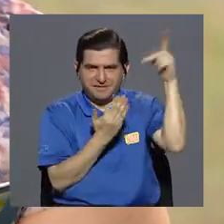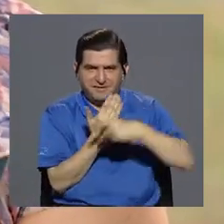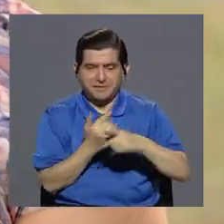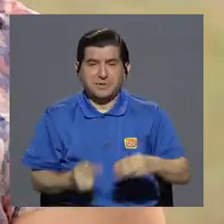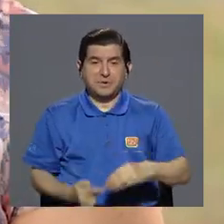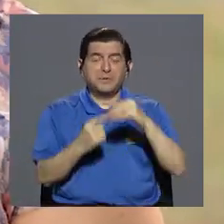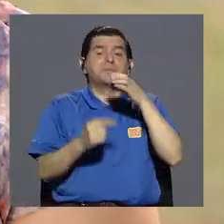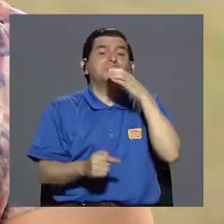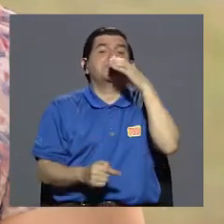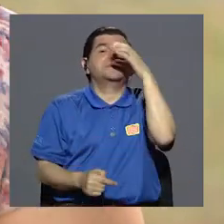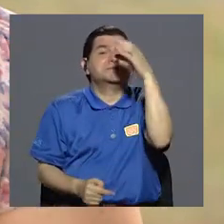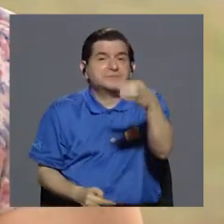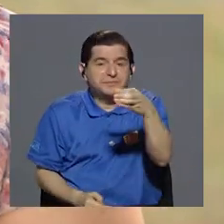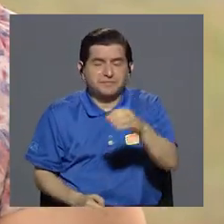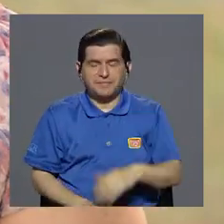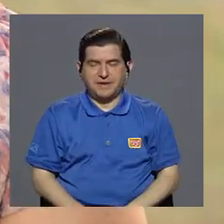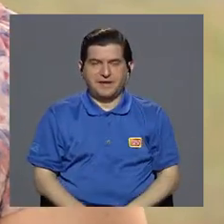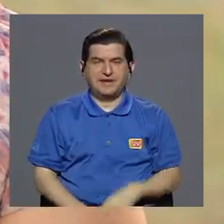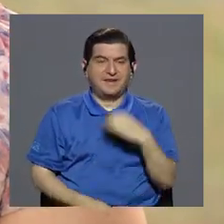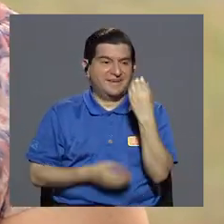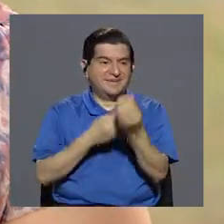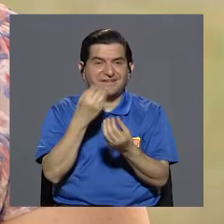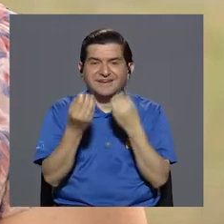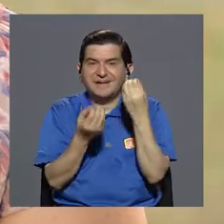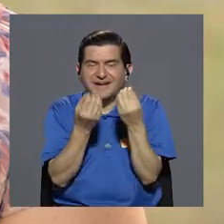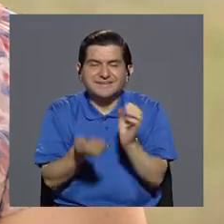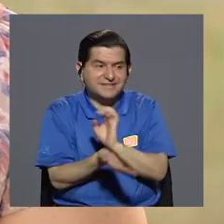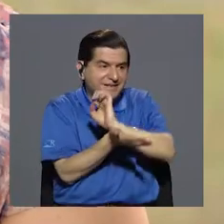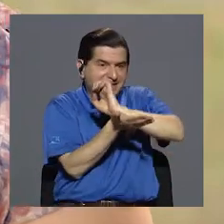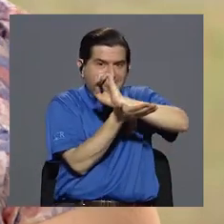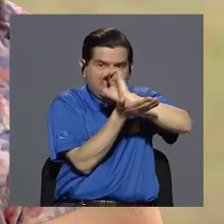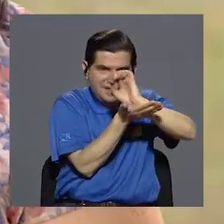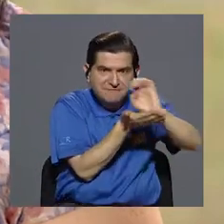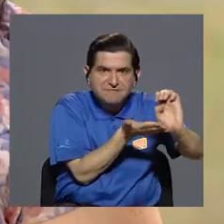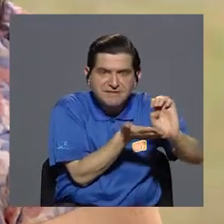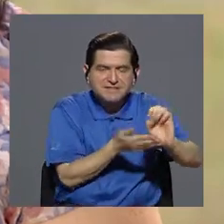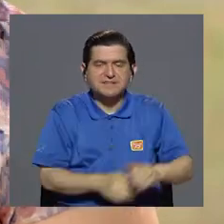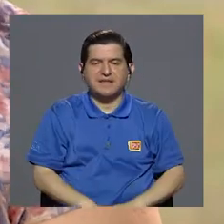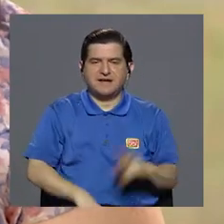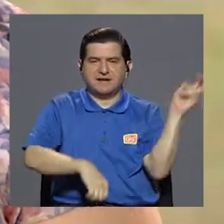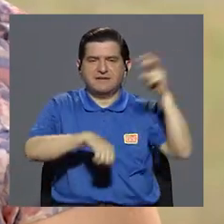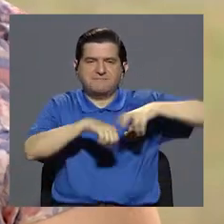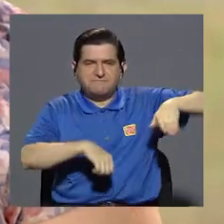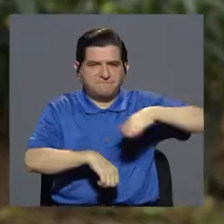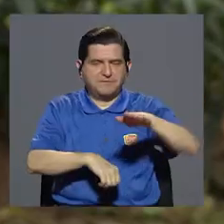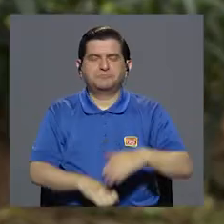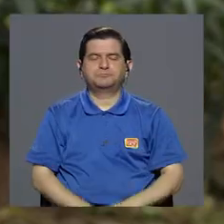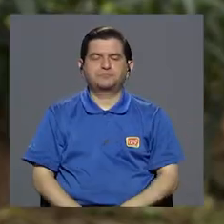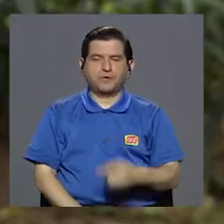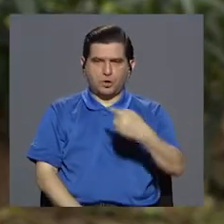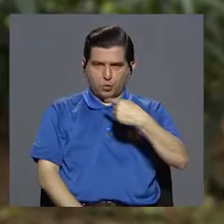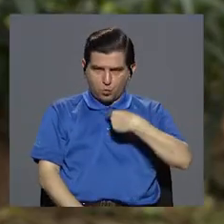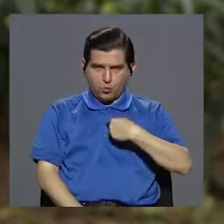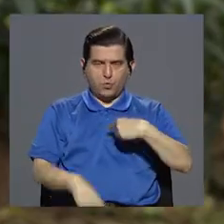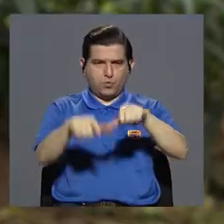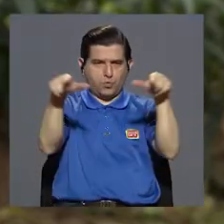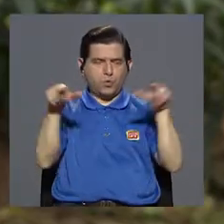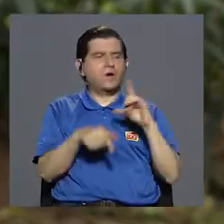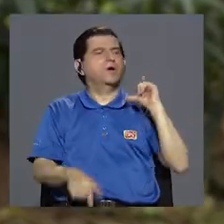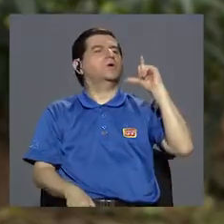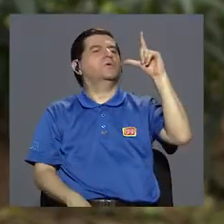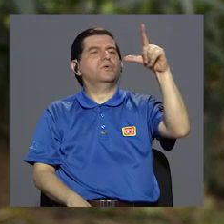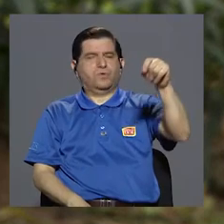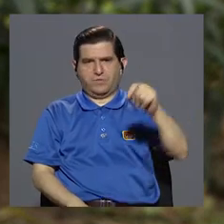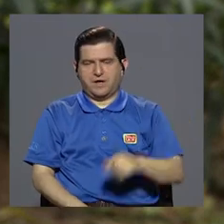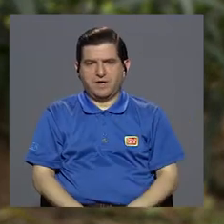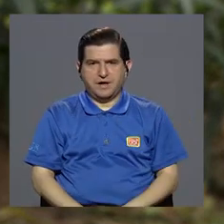las principales recomendaciones de que hay que hacer para evitar una mordedura de serpiente. Muy bien. Si uno está en una